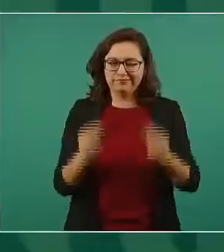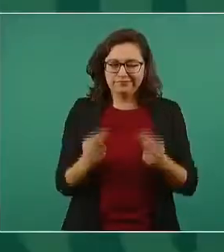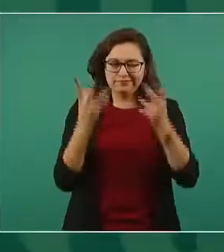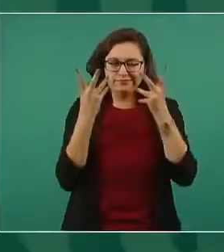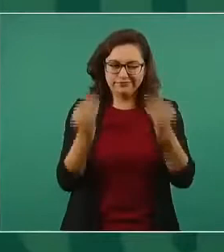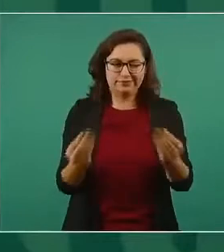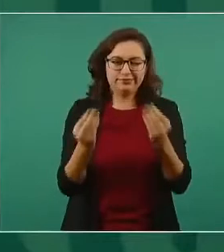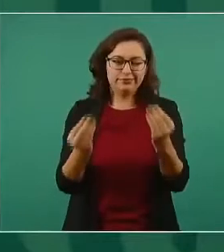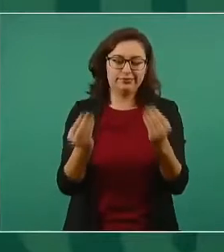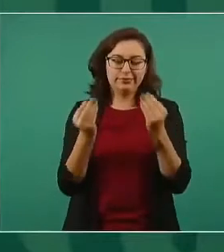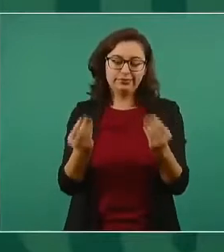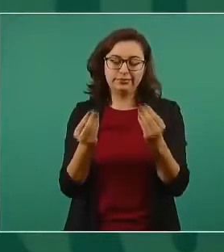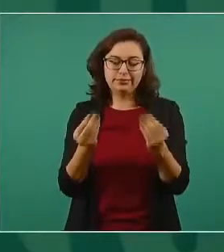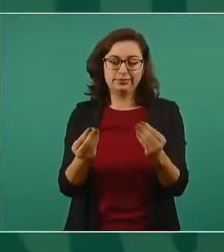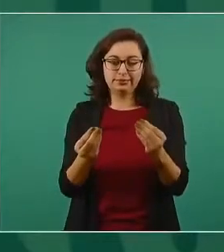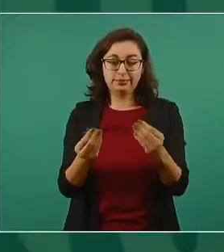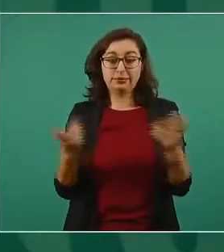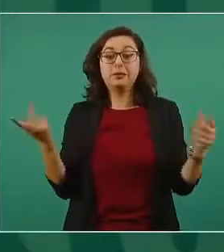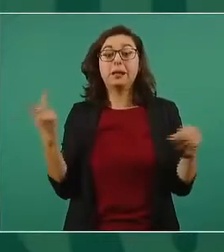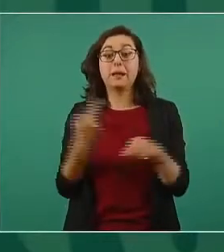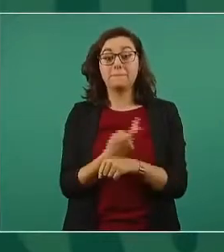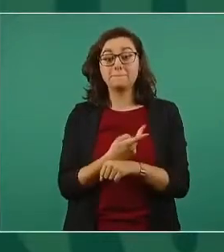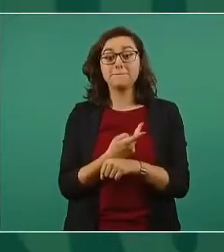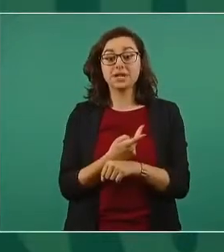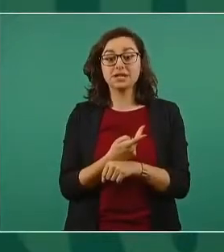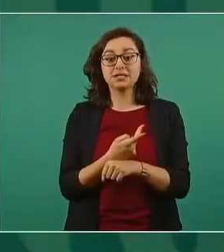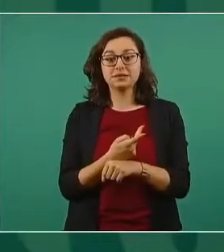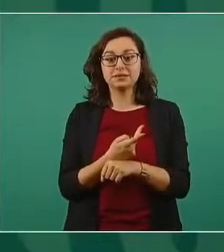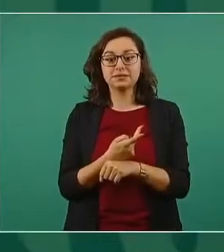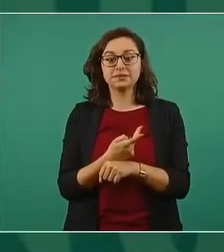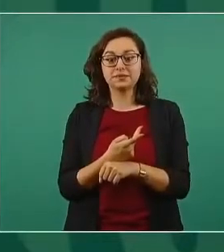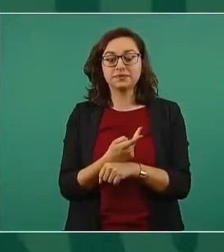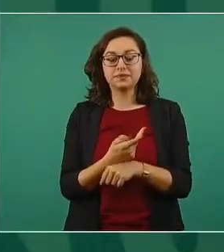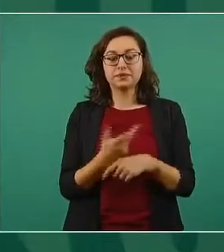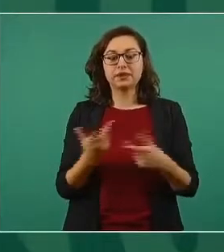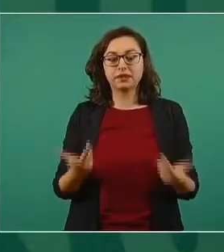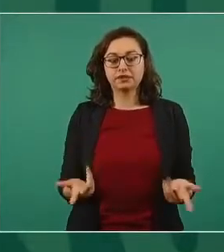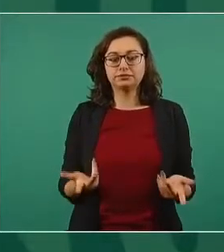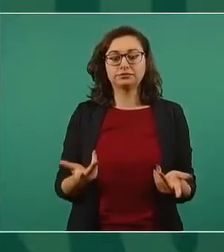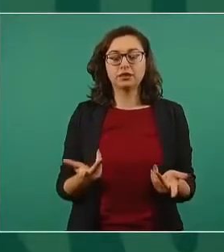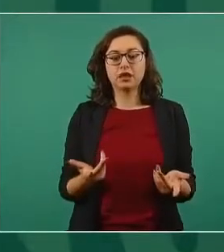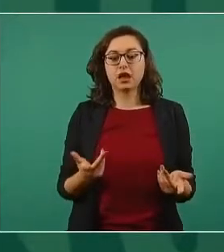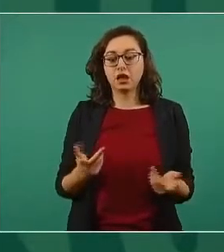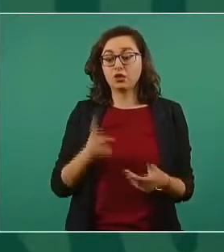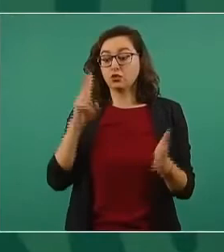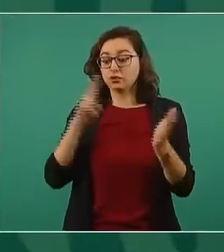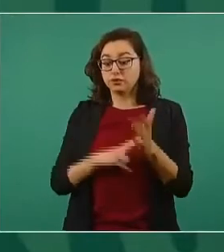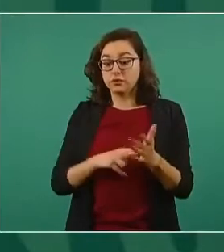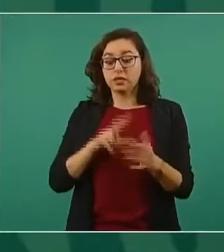estamos ya en el 18 en campaña,